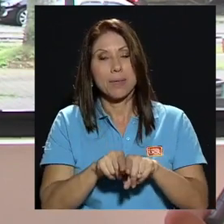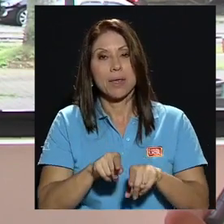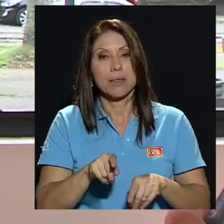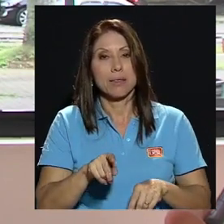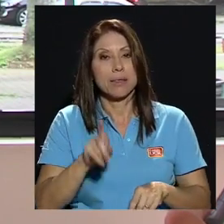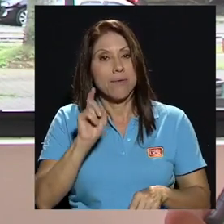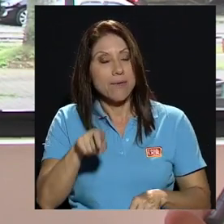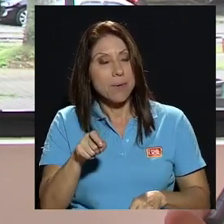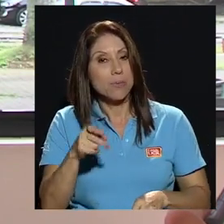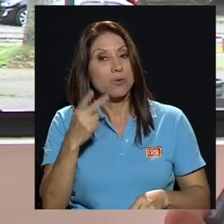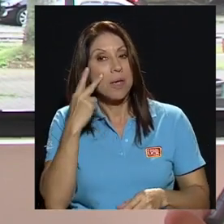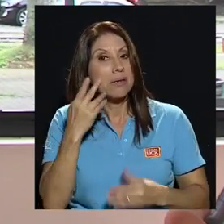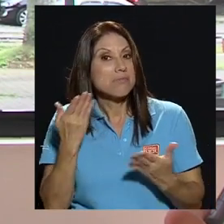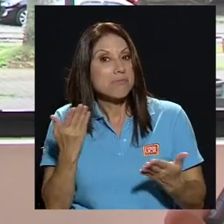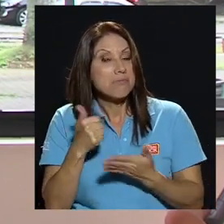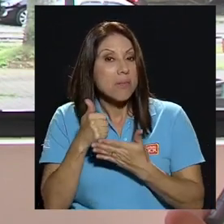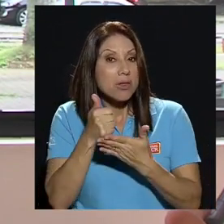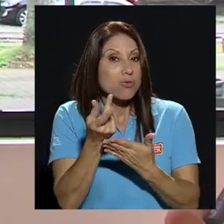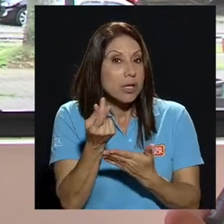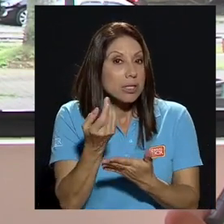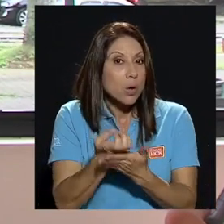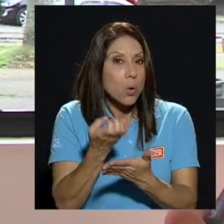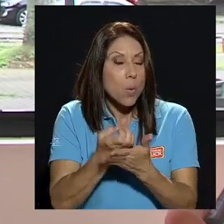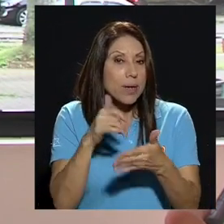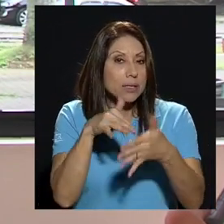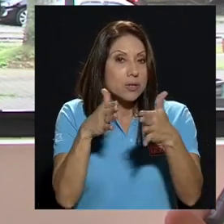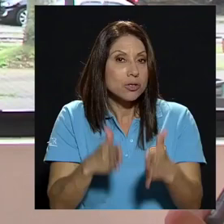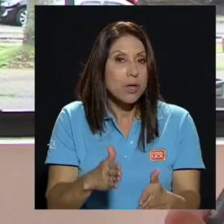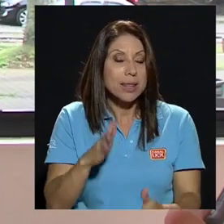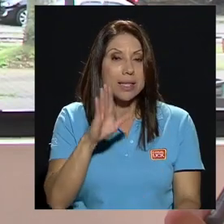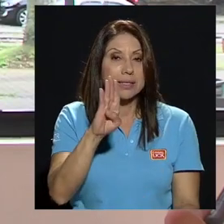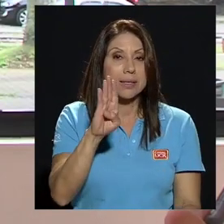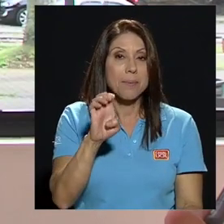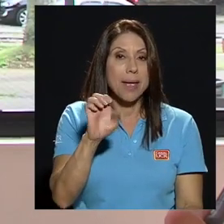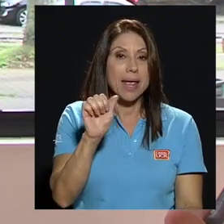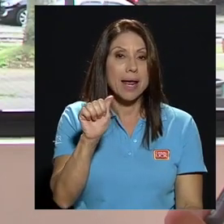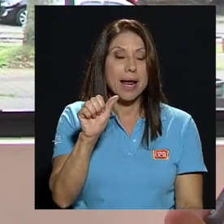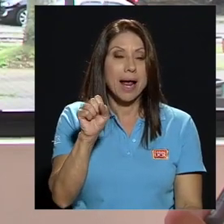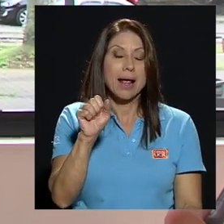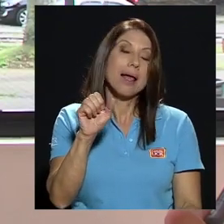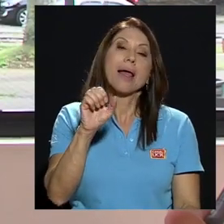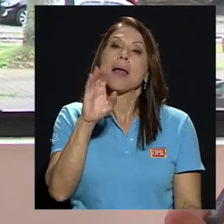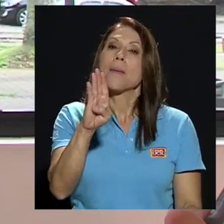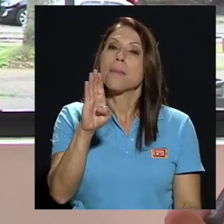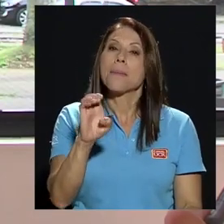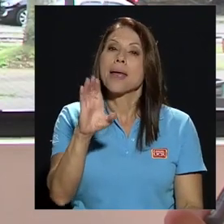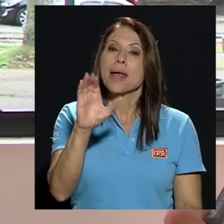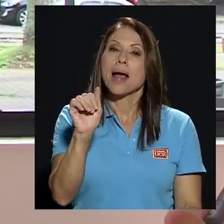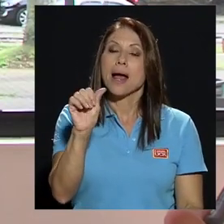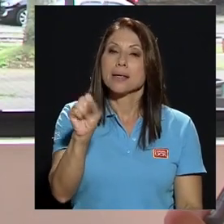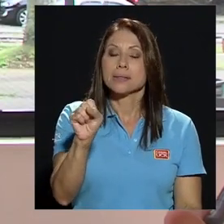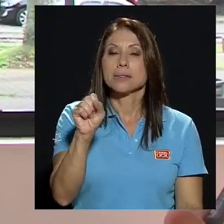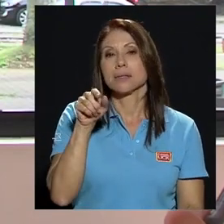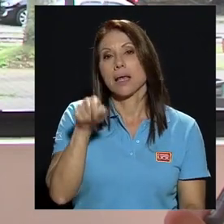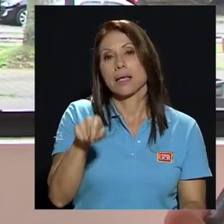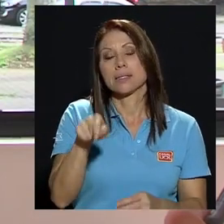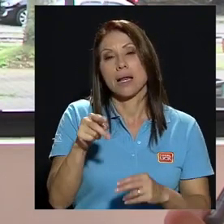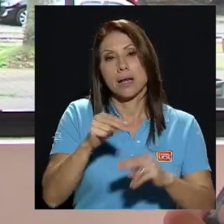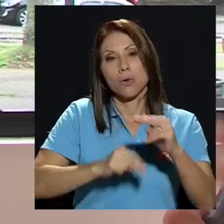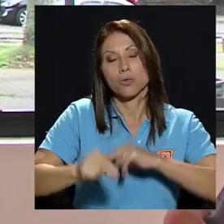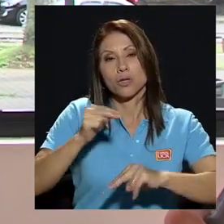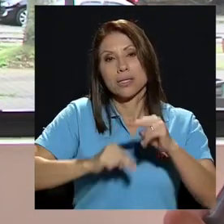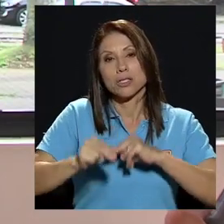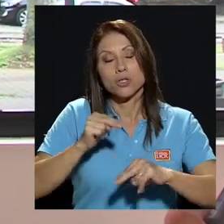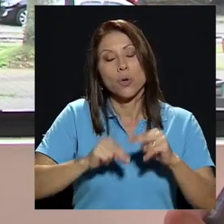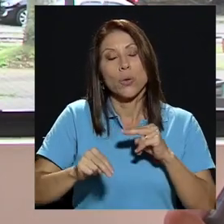la parte de becas estudiantiles que es muy importante y en ese sentido esa negociación